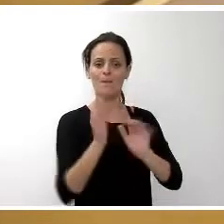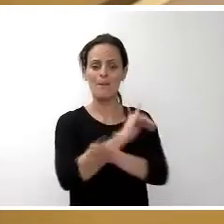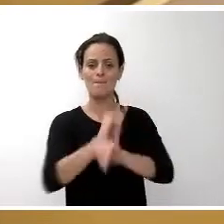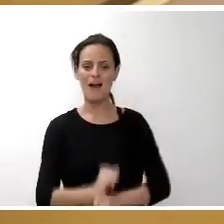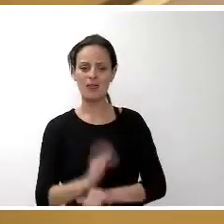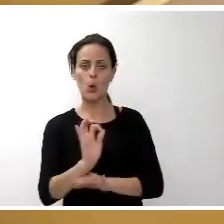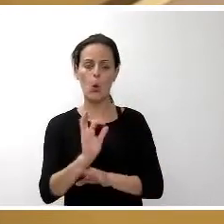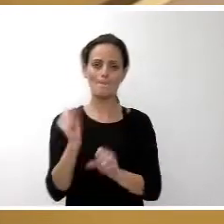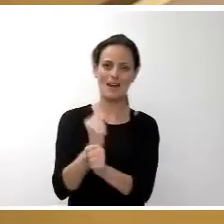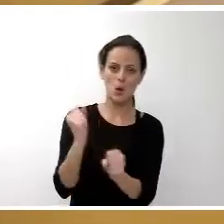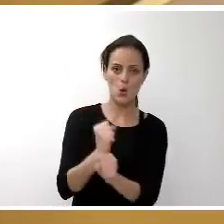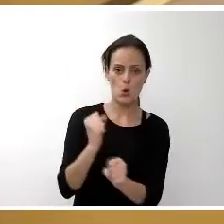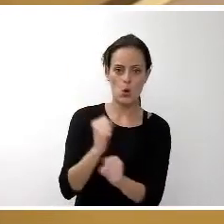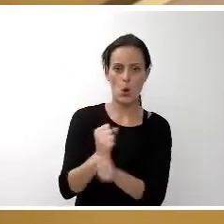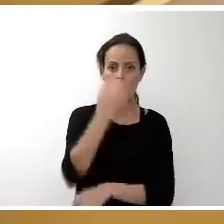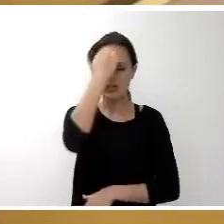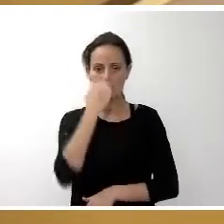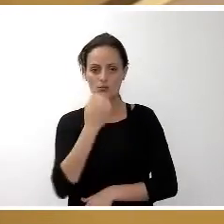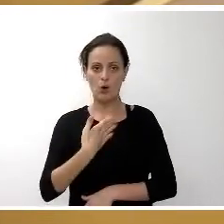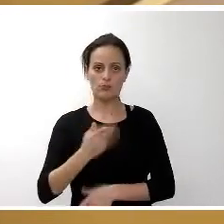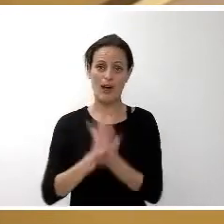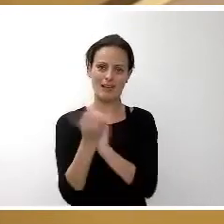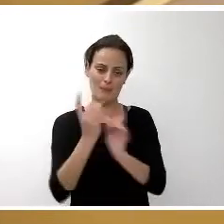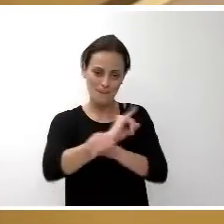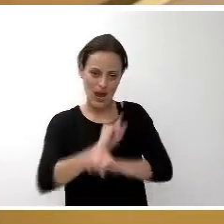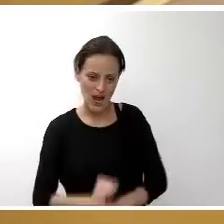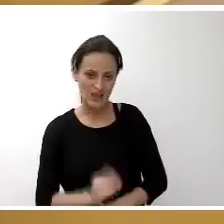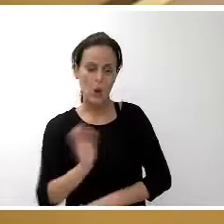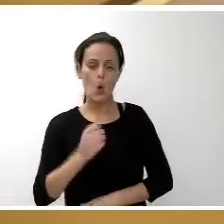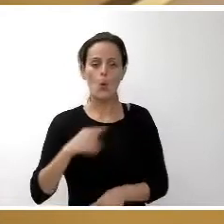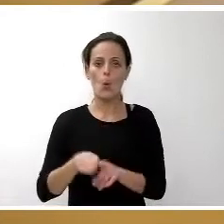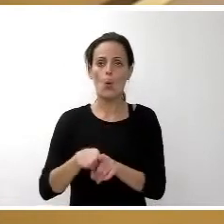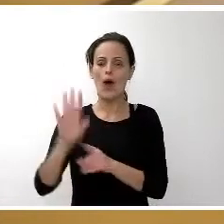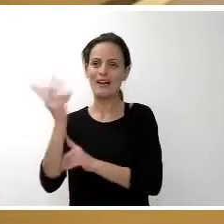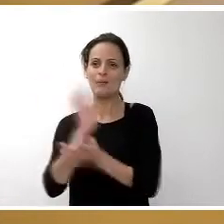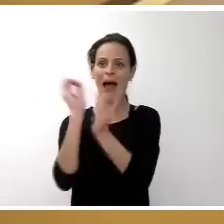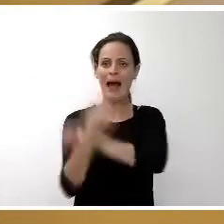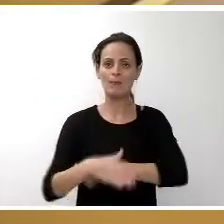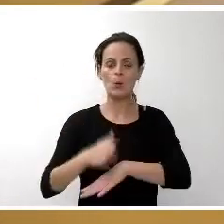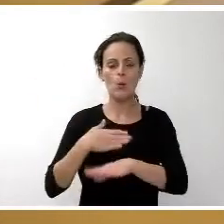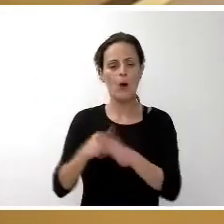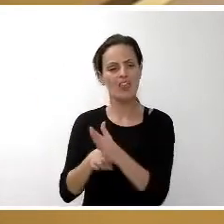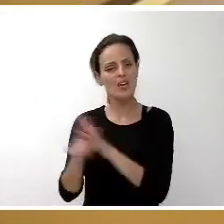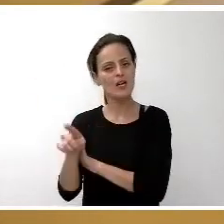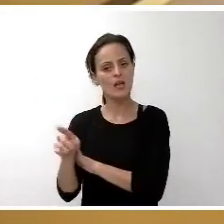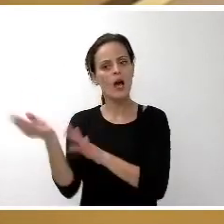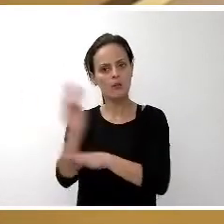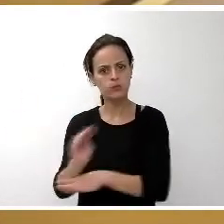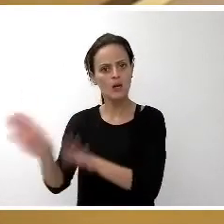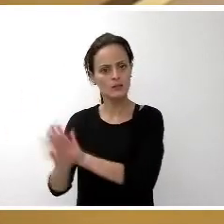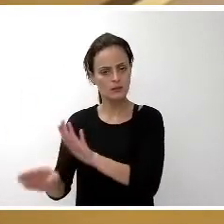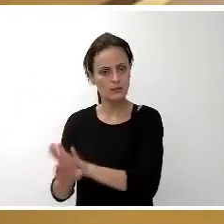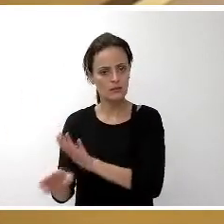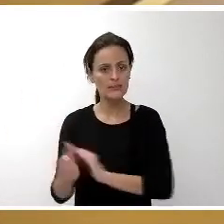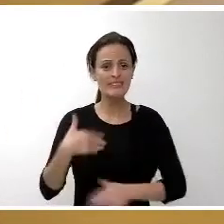empleo, el terrorismo cambie por paz o que el cambio climático por desarrollo sostenible. Es decir, que las palabras con